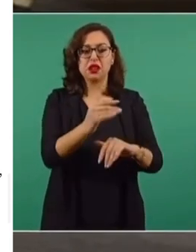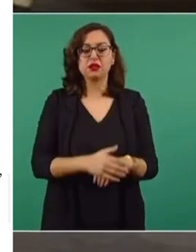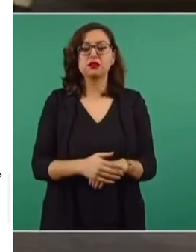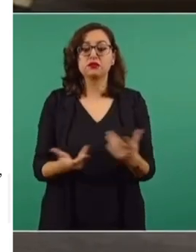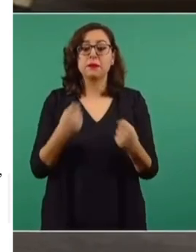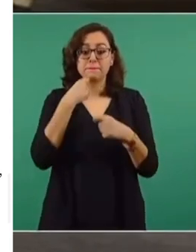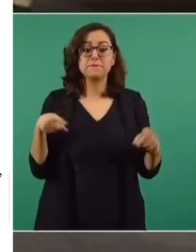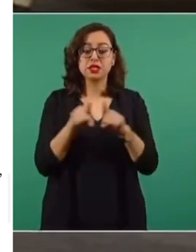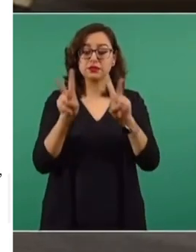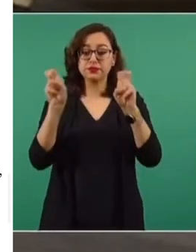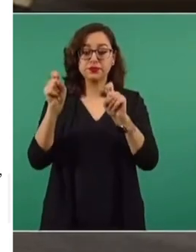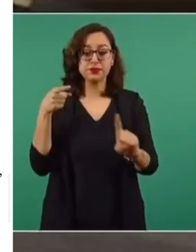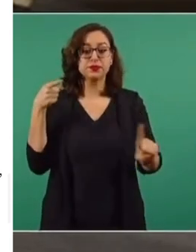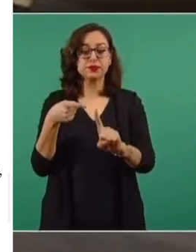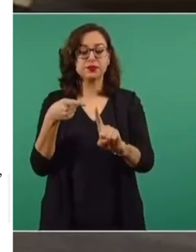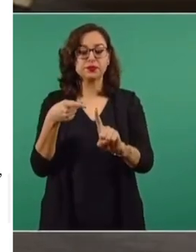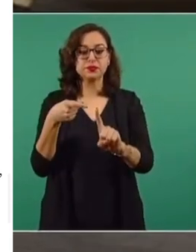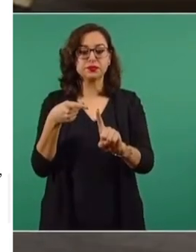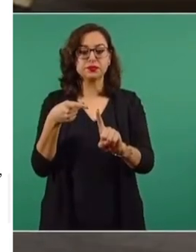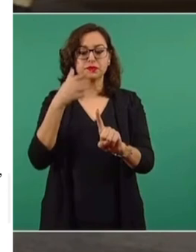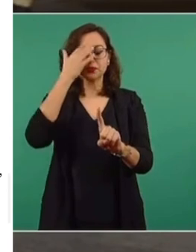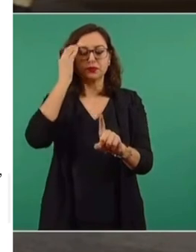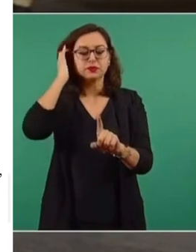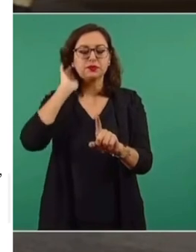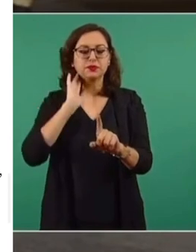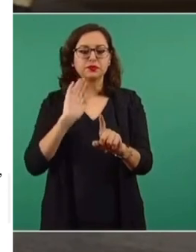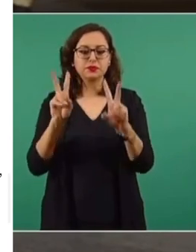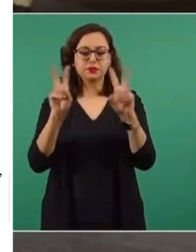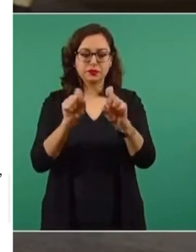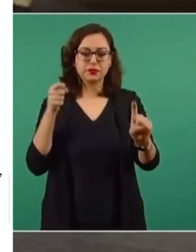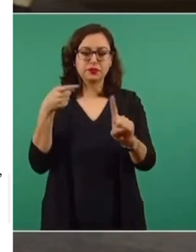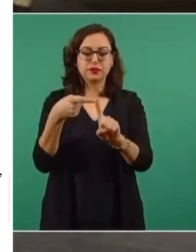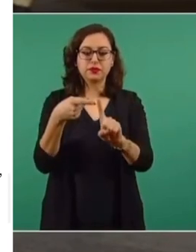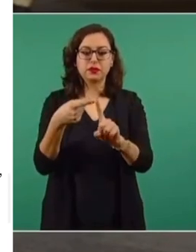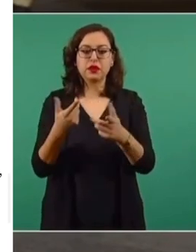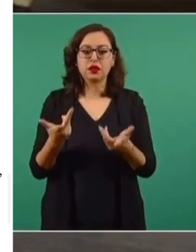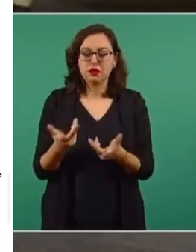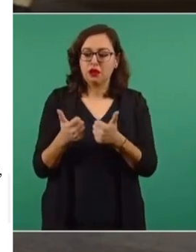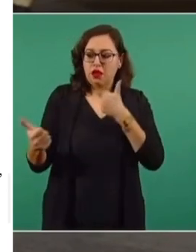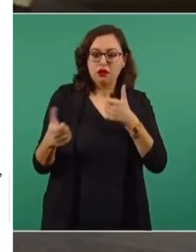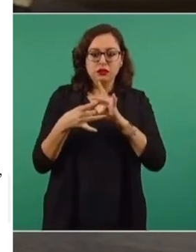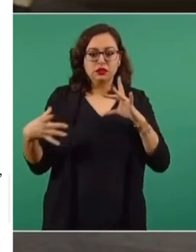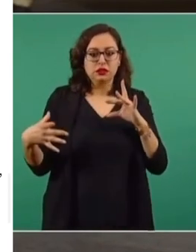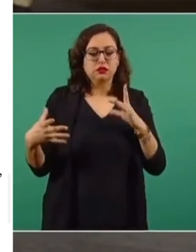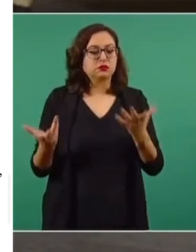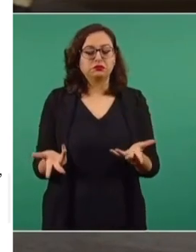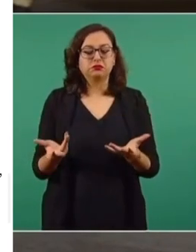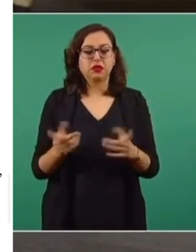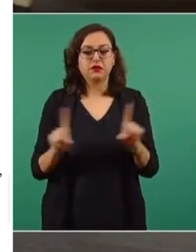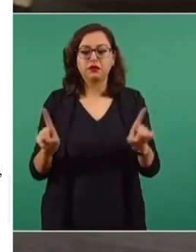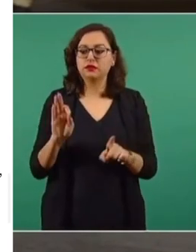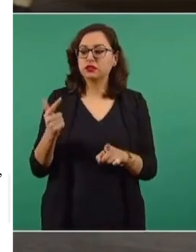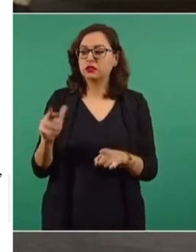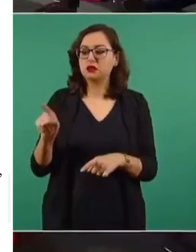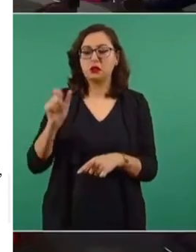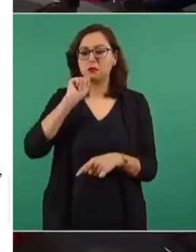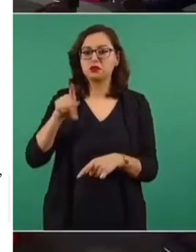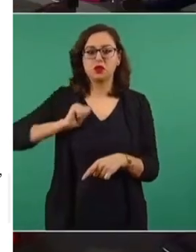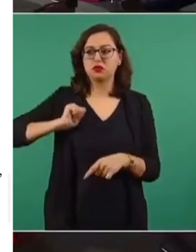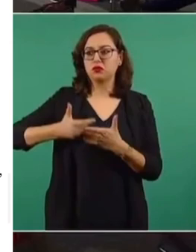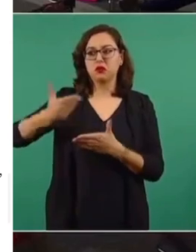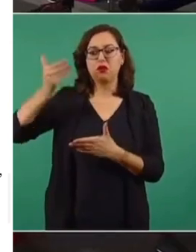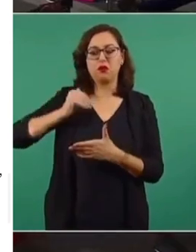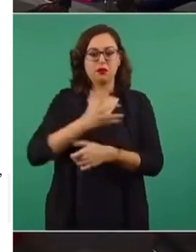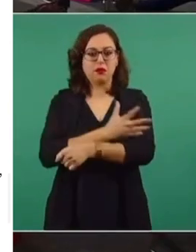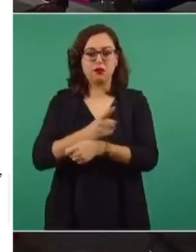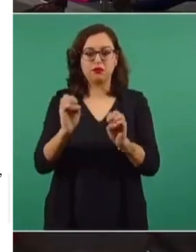insistimos, tergiversa el significado de lo que implica la autonomía y regresa a la fiscalía vertical no transparente y cerrada a la